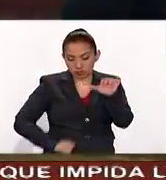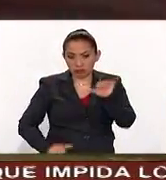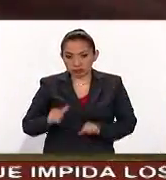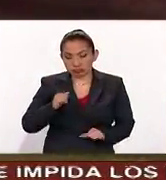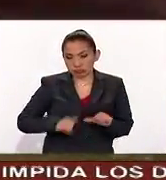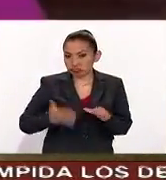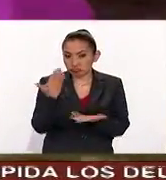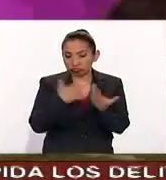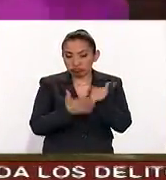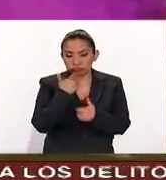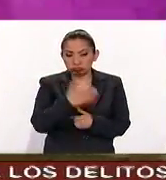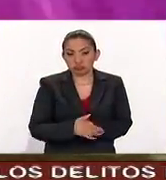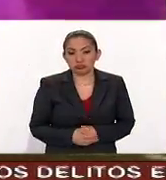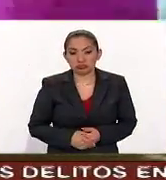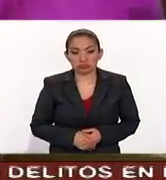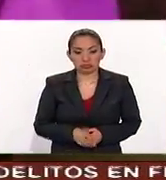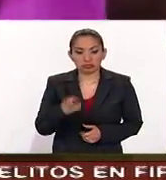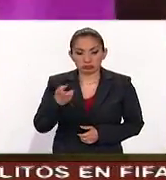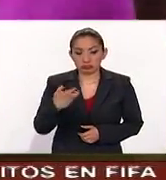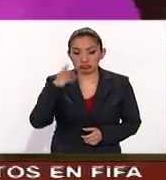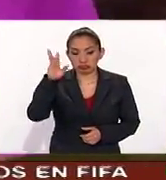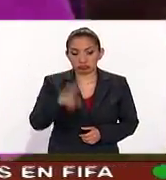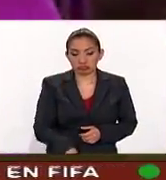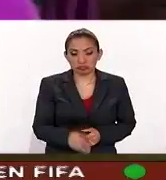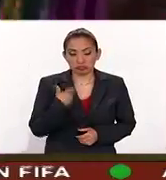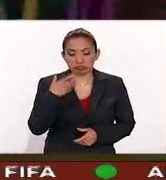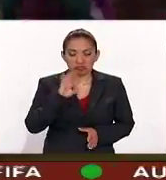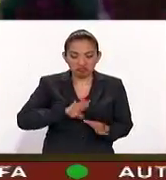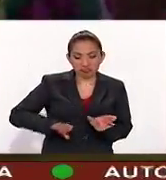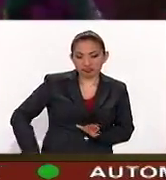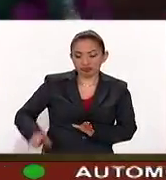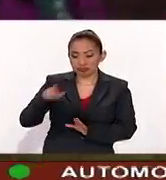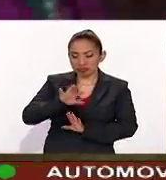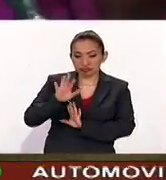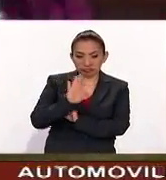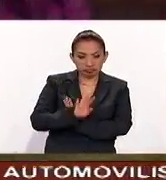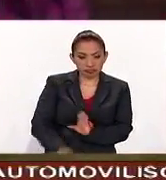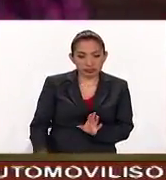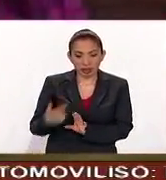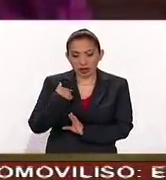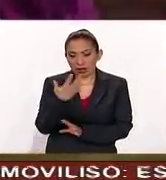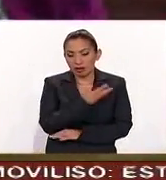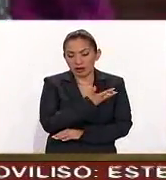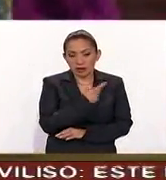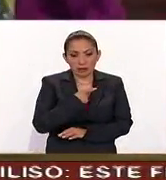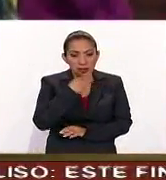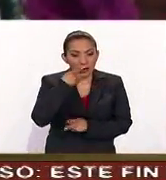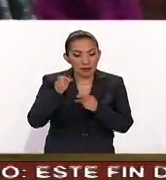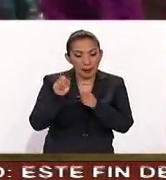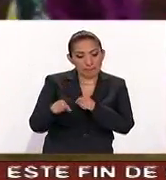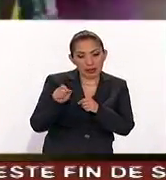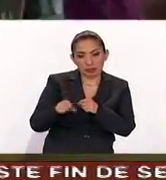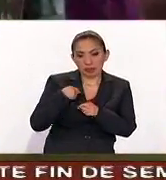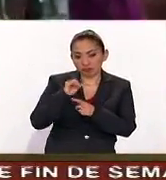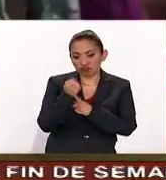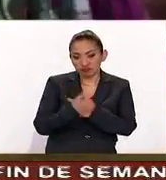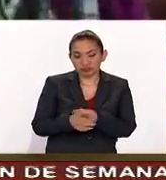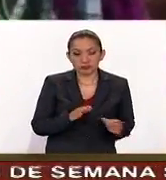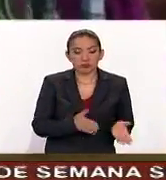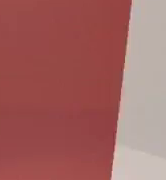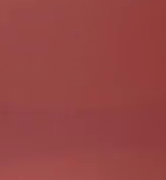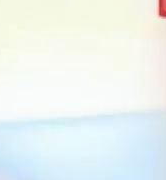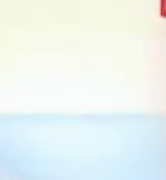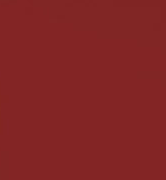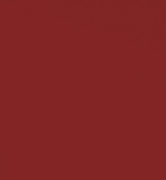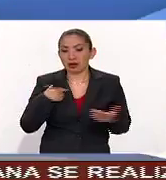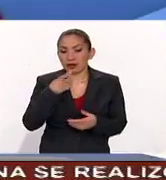exitosa y pues esto sin duda deja al lado de que ya es lo que tiene que hablarse con la situación y ahora